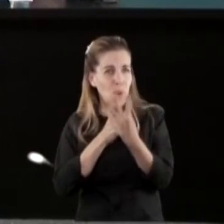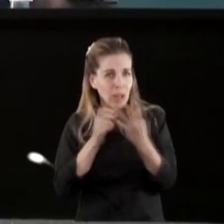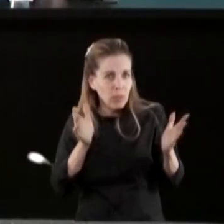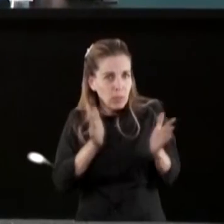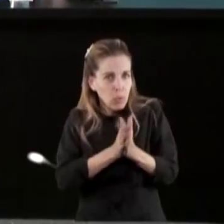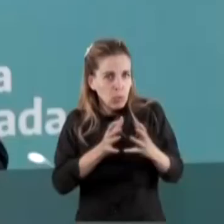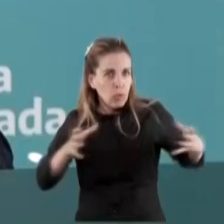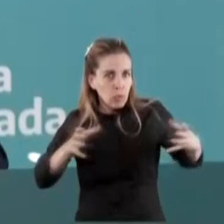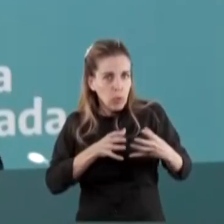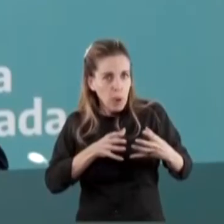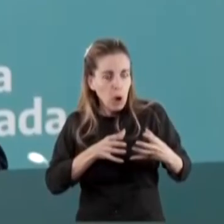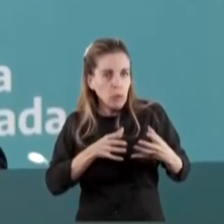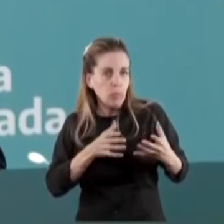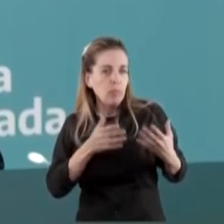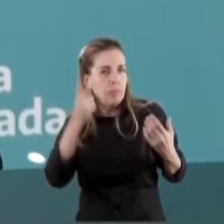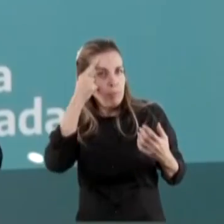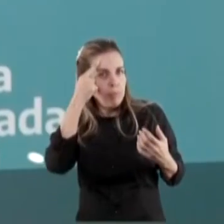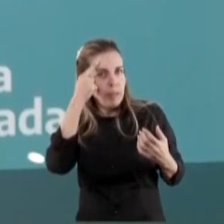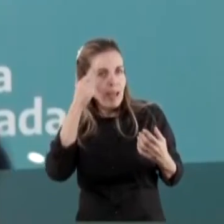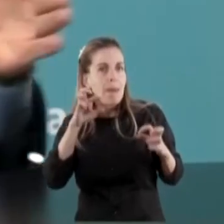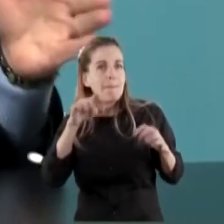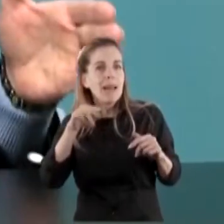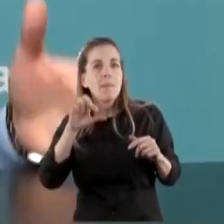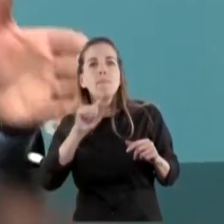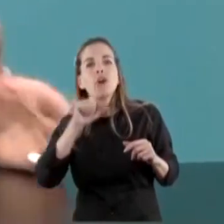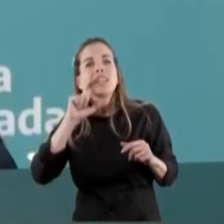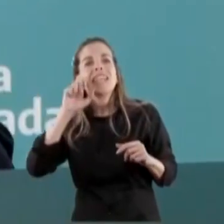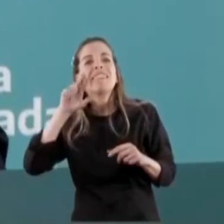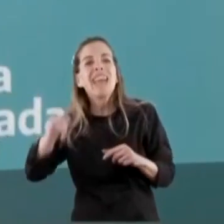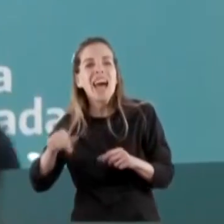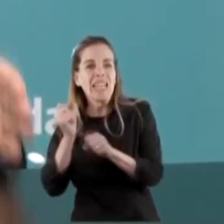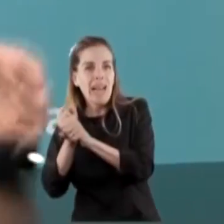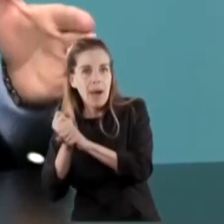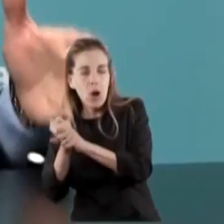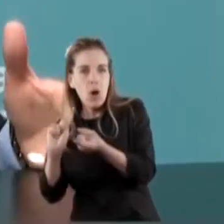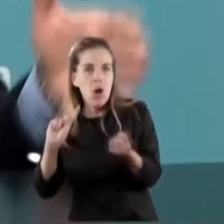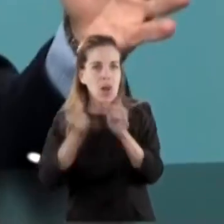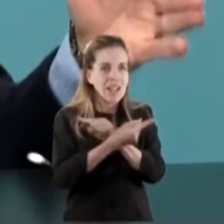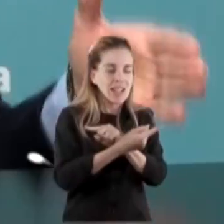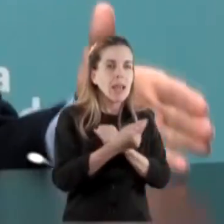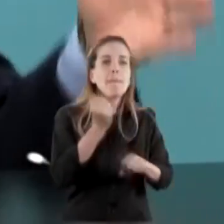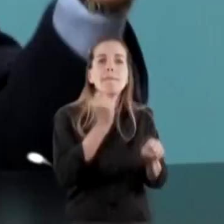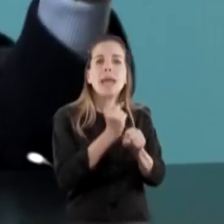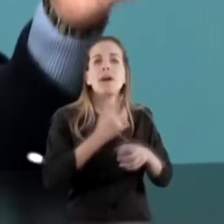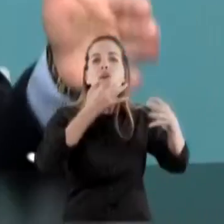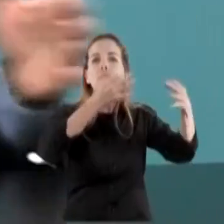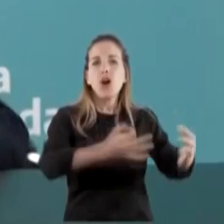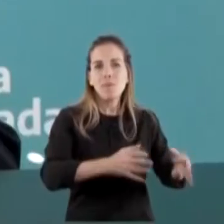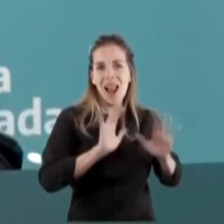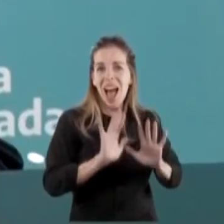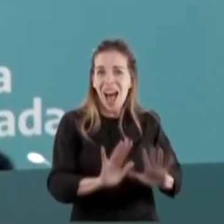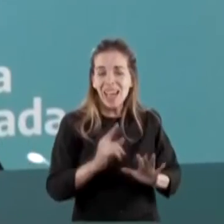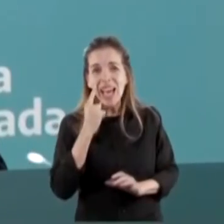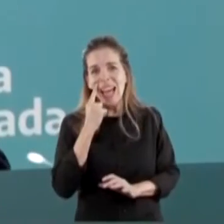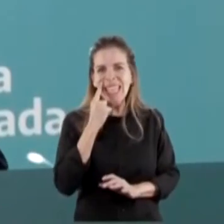seguir fortaleciendo, transformar el plan, potenciar el empleo formal. Y ahí cada gobernador, cada intendente es